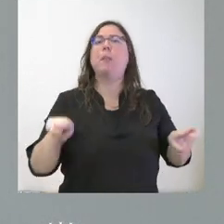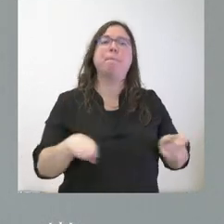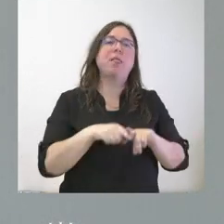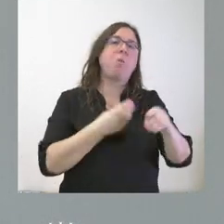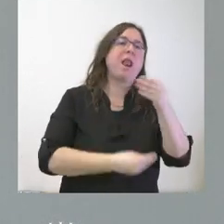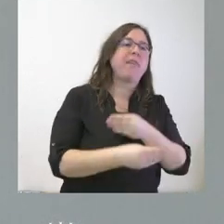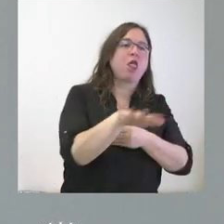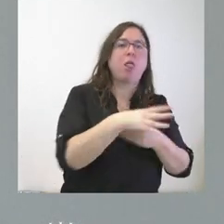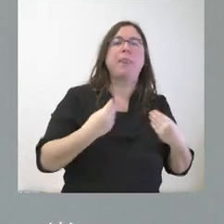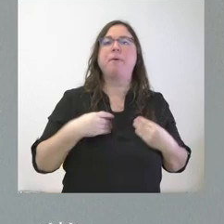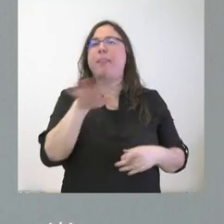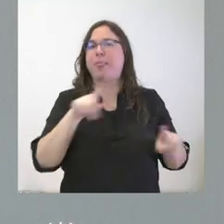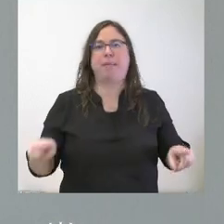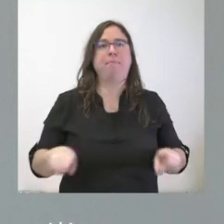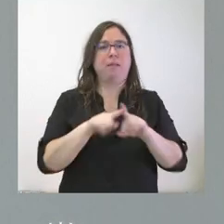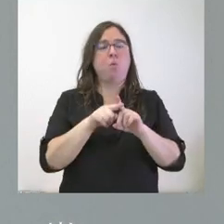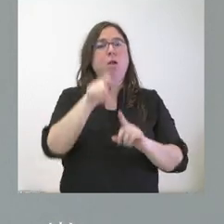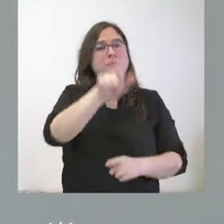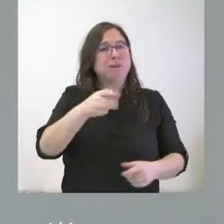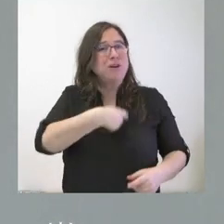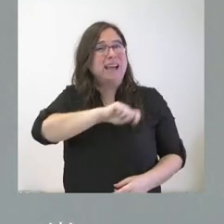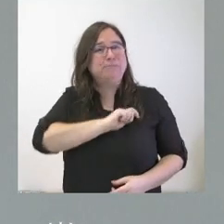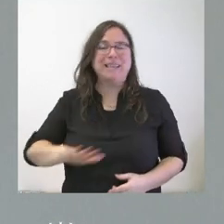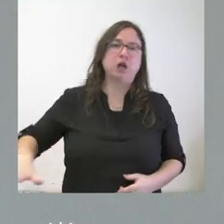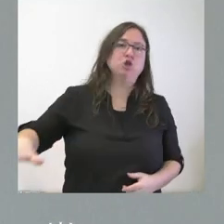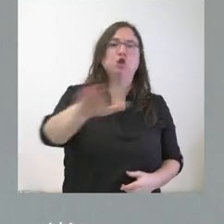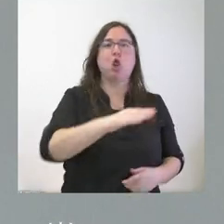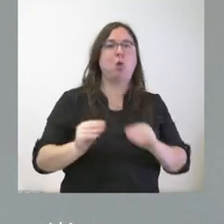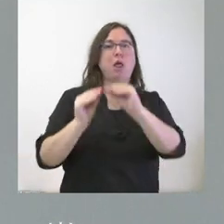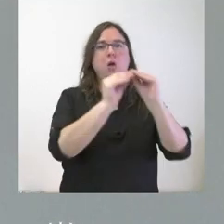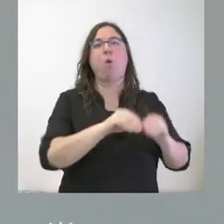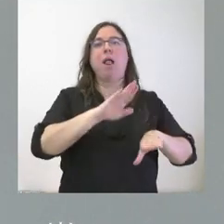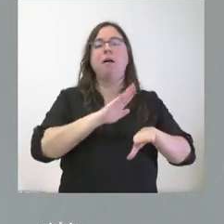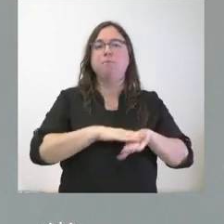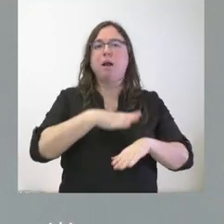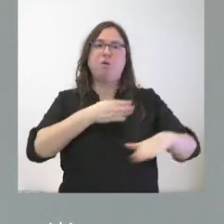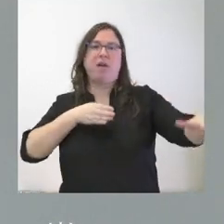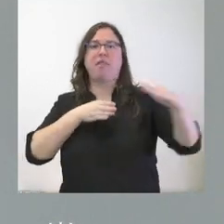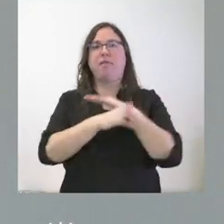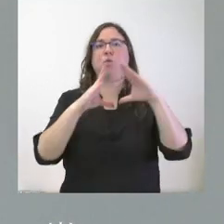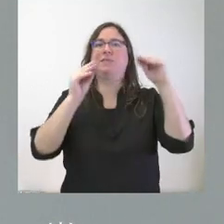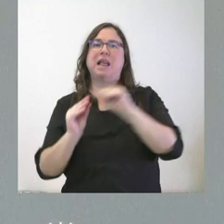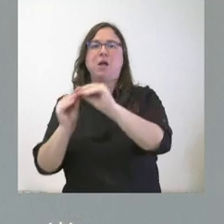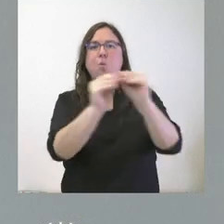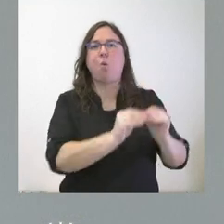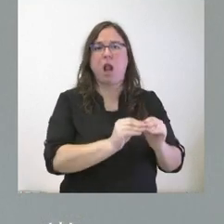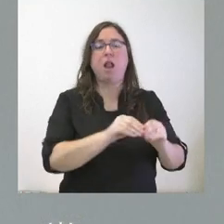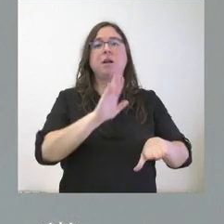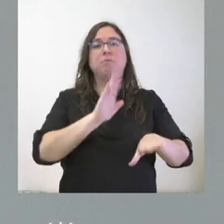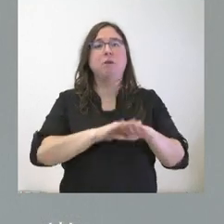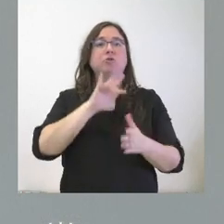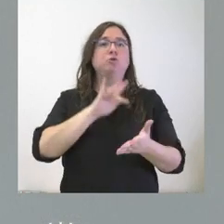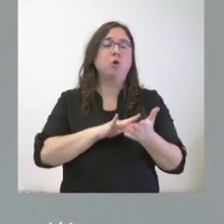nacido, vivas donde vivas, que todos los españoles sean iguales, por tanto, también ante las posibilidades de acceso a la universidad y ante la obtención